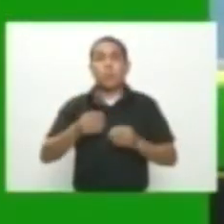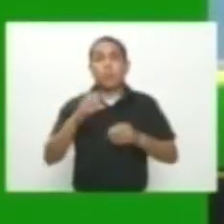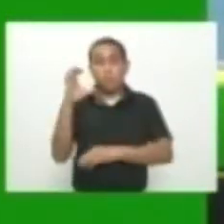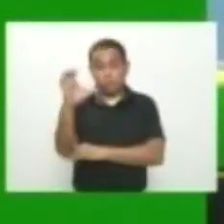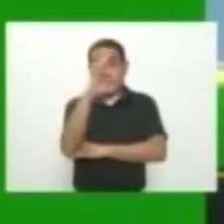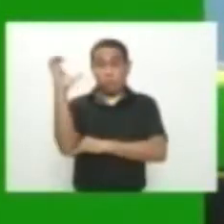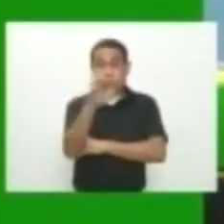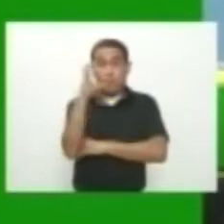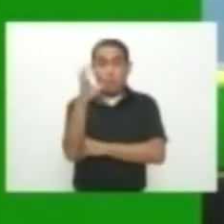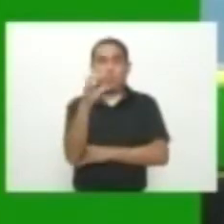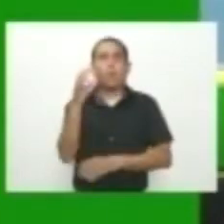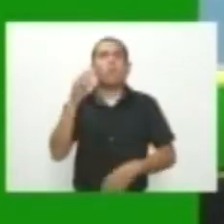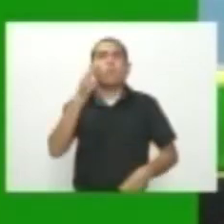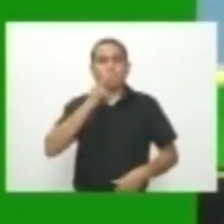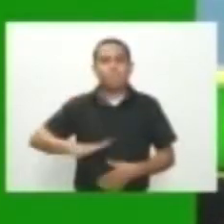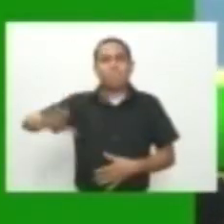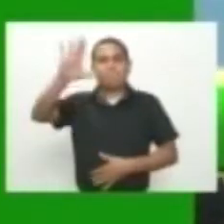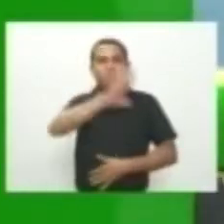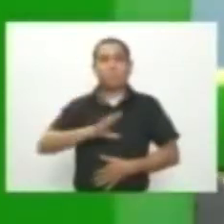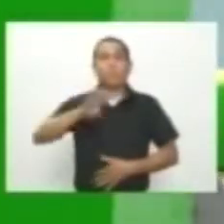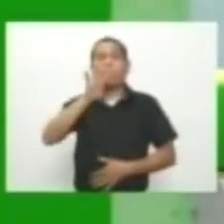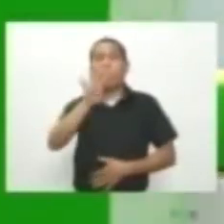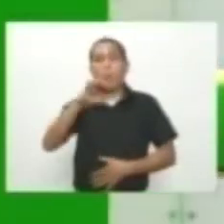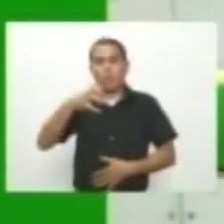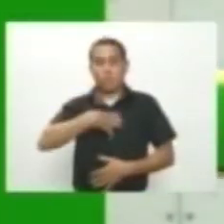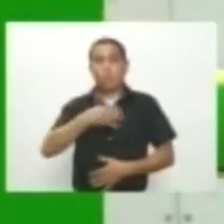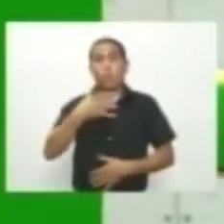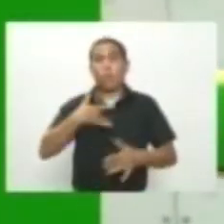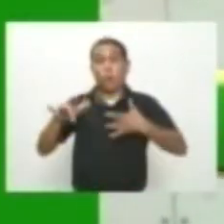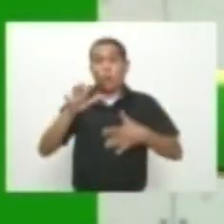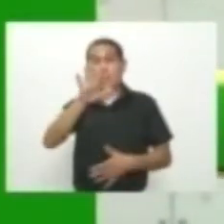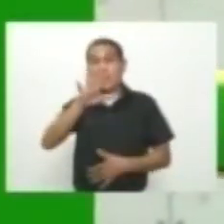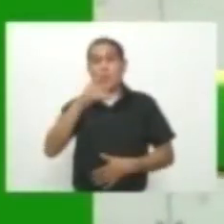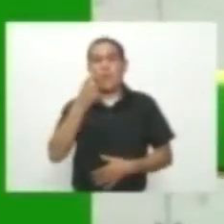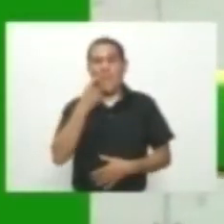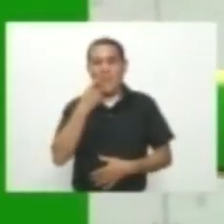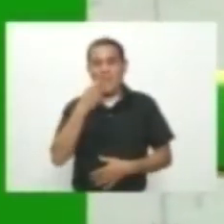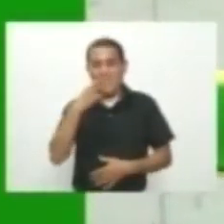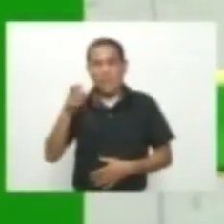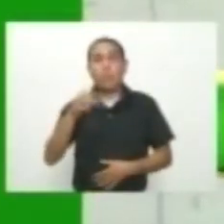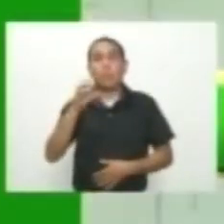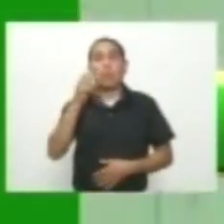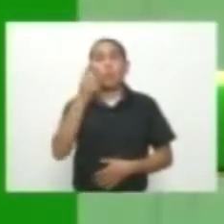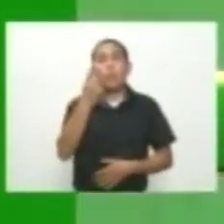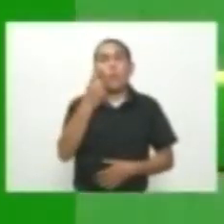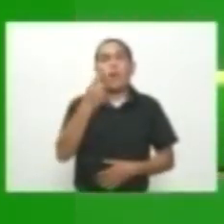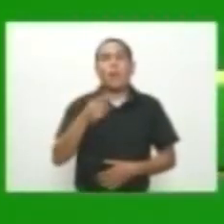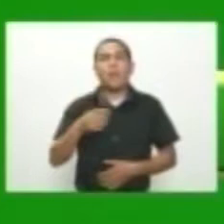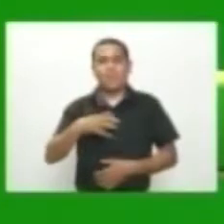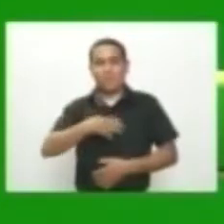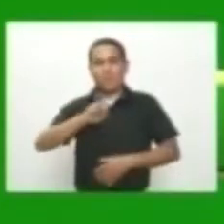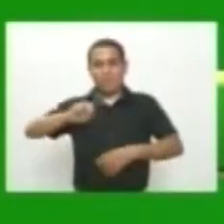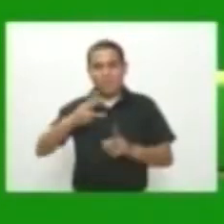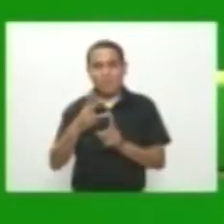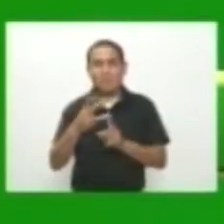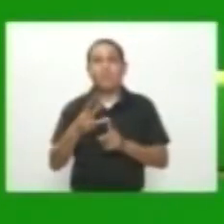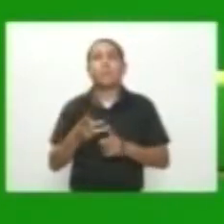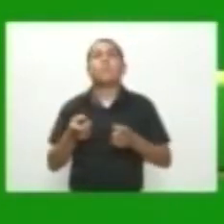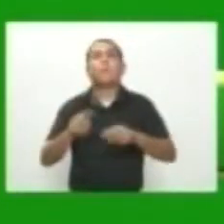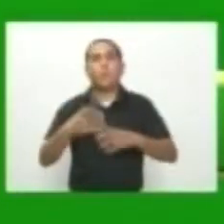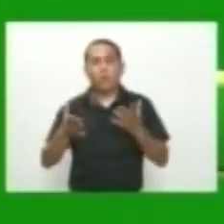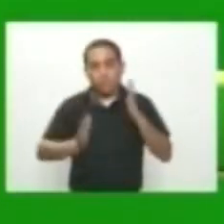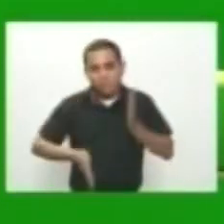colores Rojiblancos A nivel nacional Un saldo De cuatro medallas De oro Cinco de plata Ayuna de bronce En las disciplinas De lucha Esgrima Y